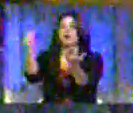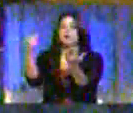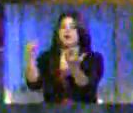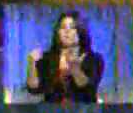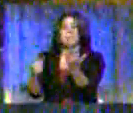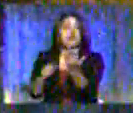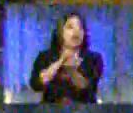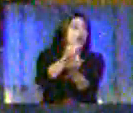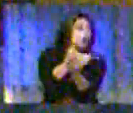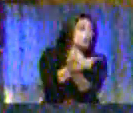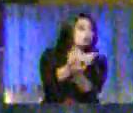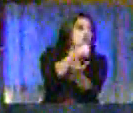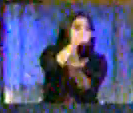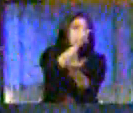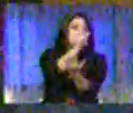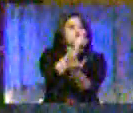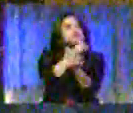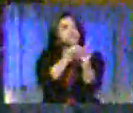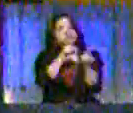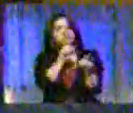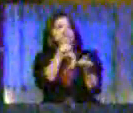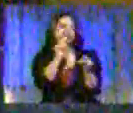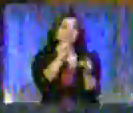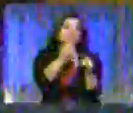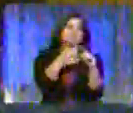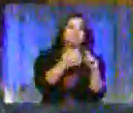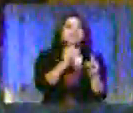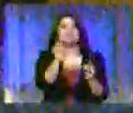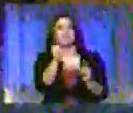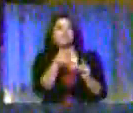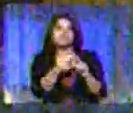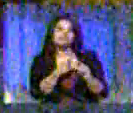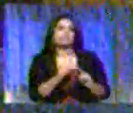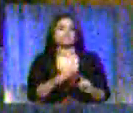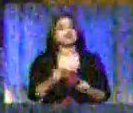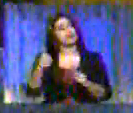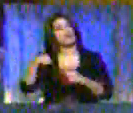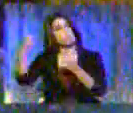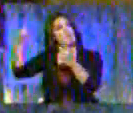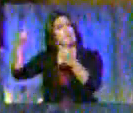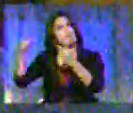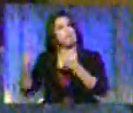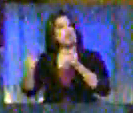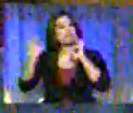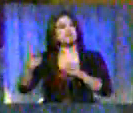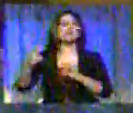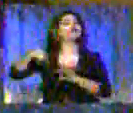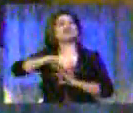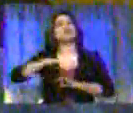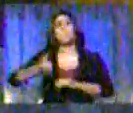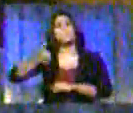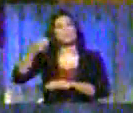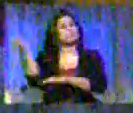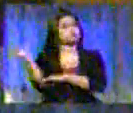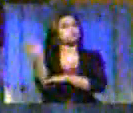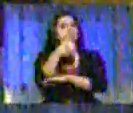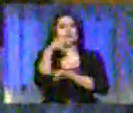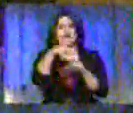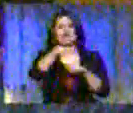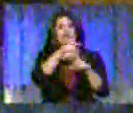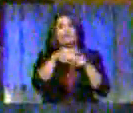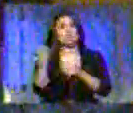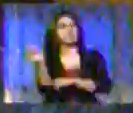todos los países fundacionales de Mercosur. Pelo a pelo, reto un debate a los gobiernos de la Triple